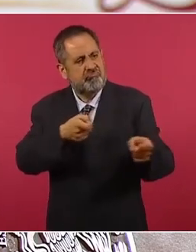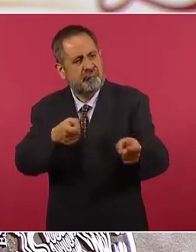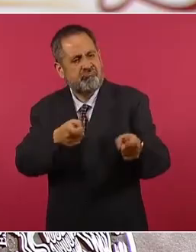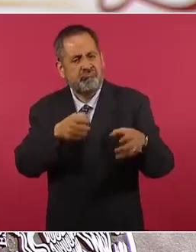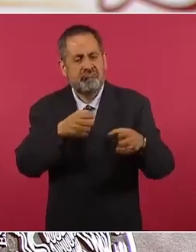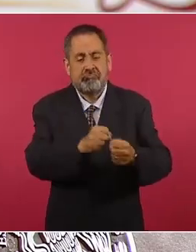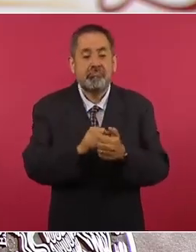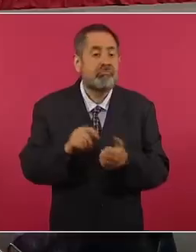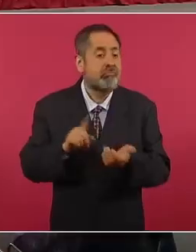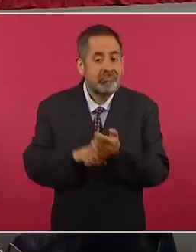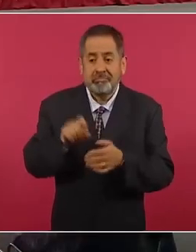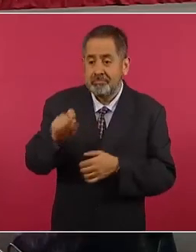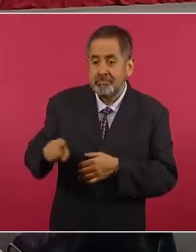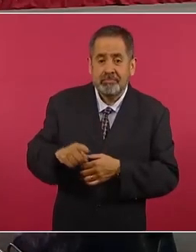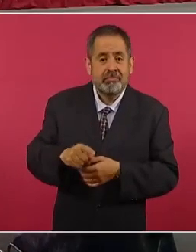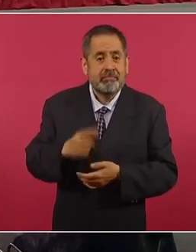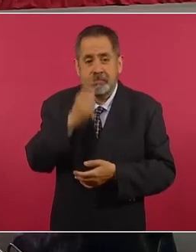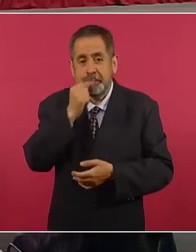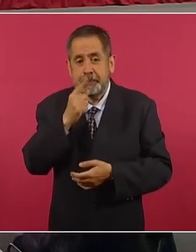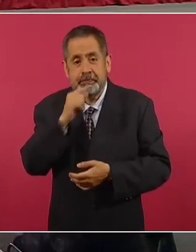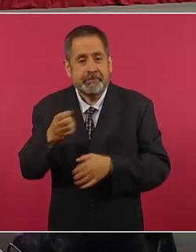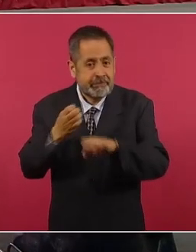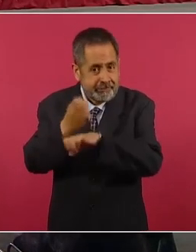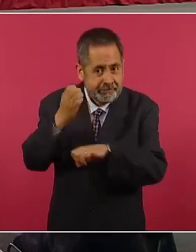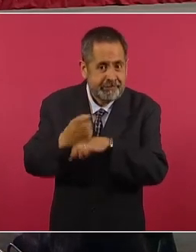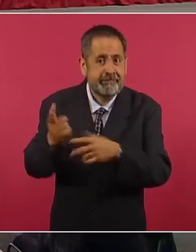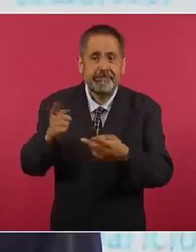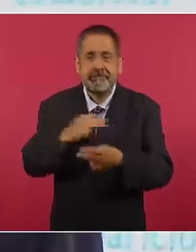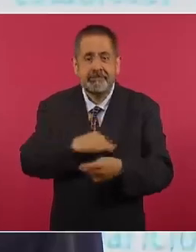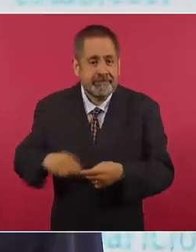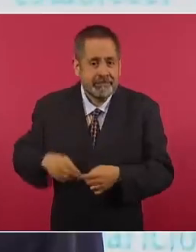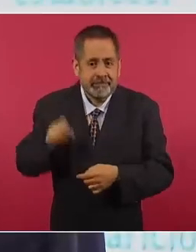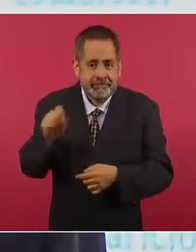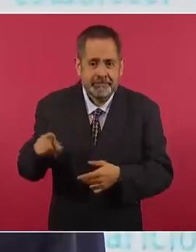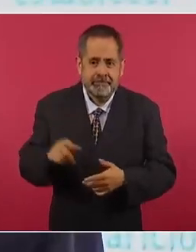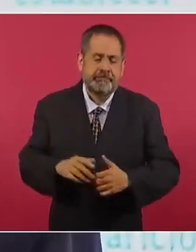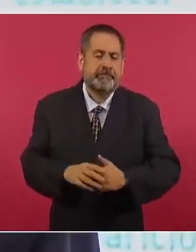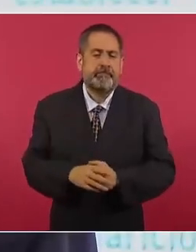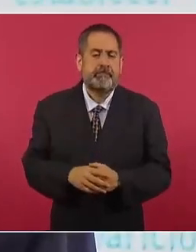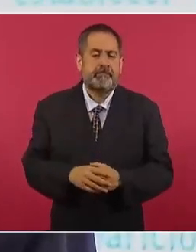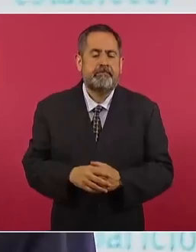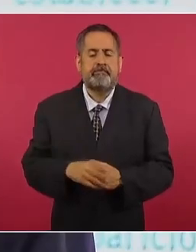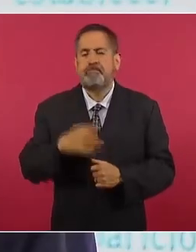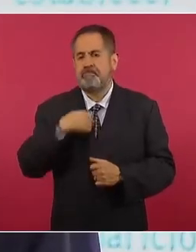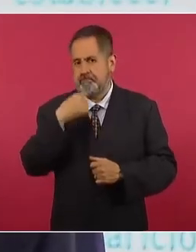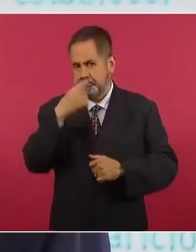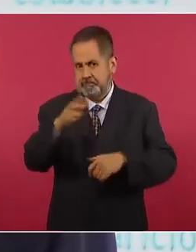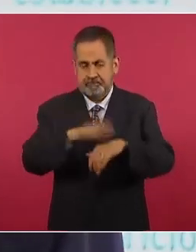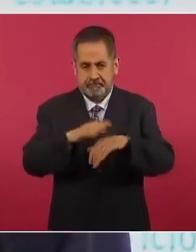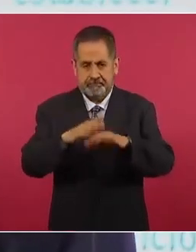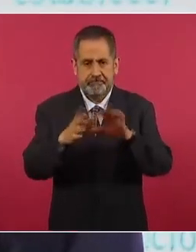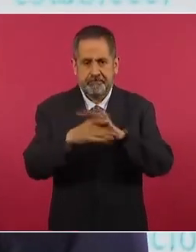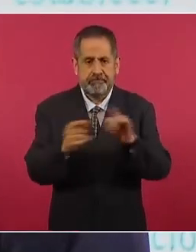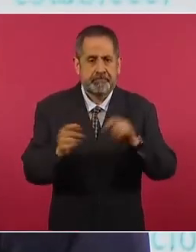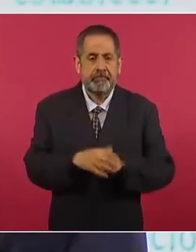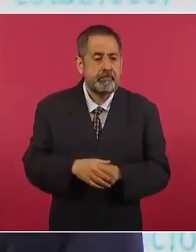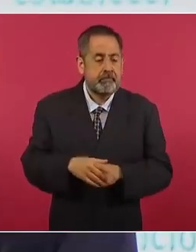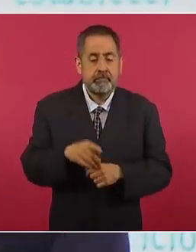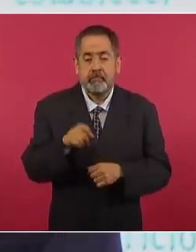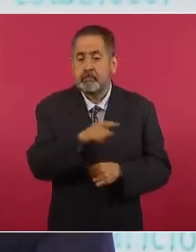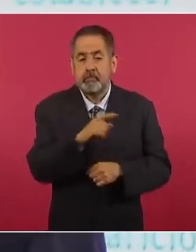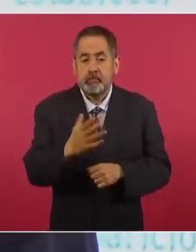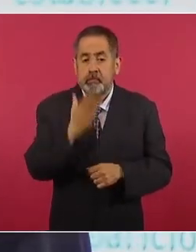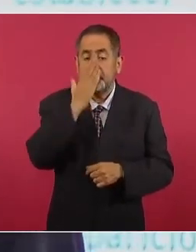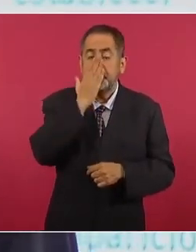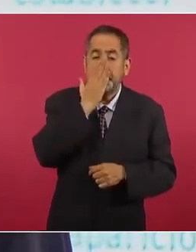de policías municipales y estatales. Quiero destacar que hemos acreditado que en ningún momento existió comunicación